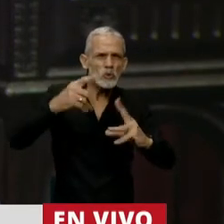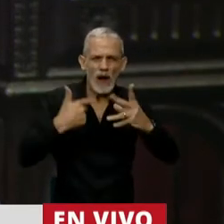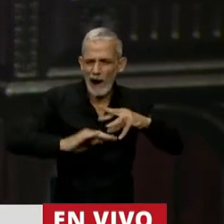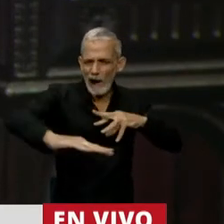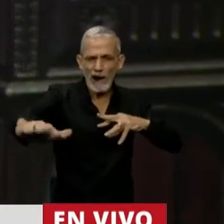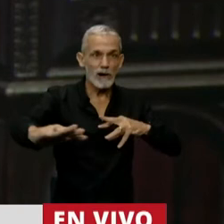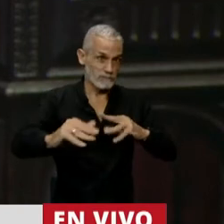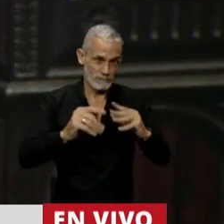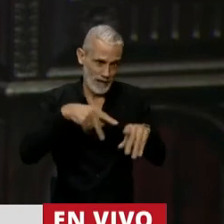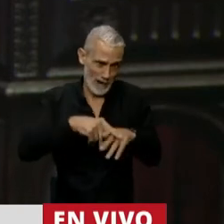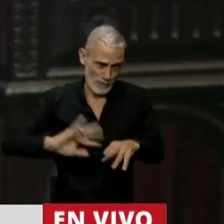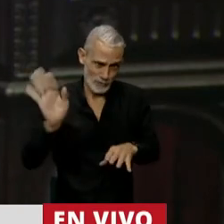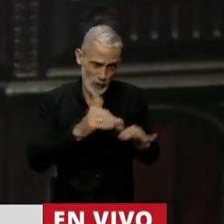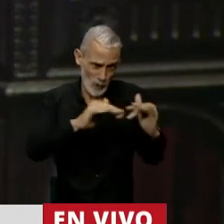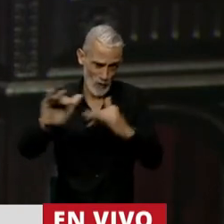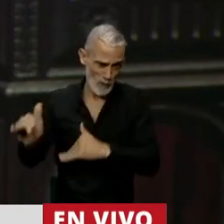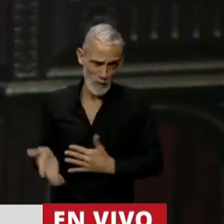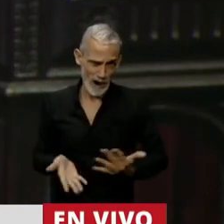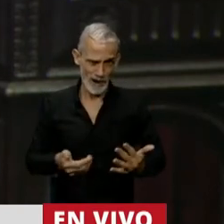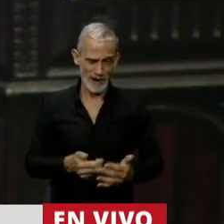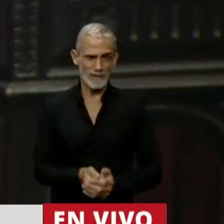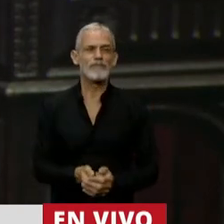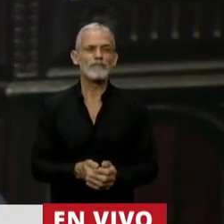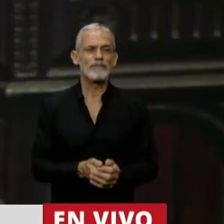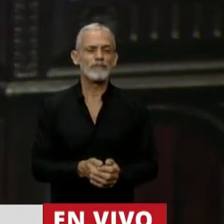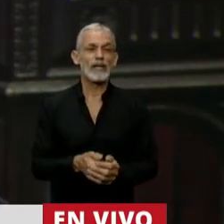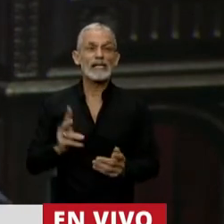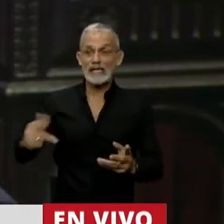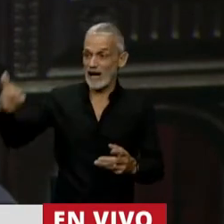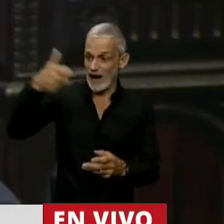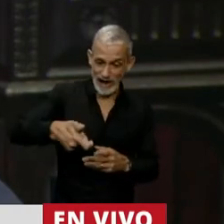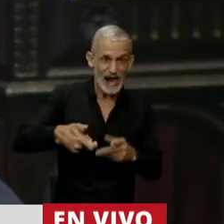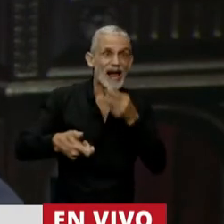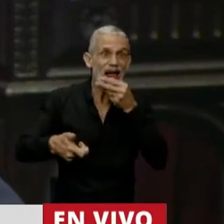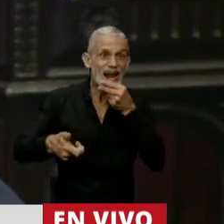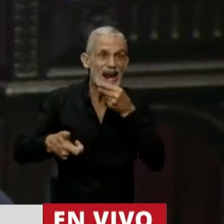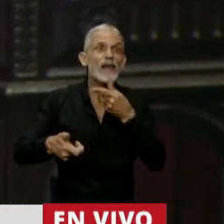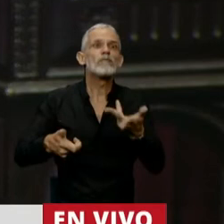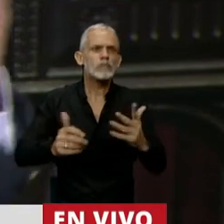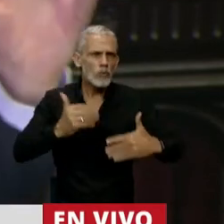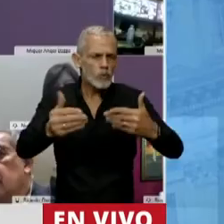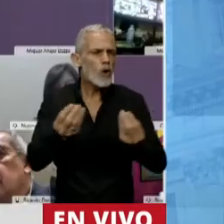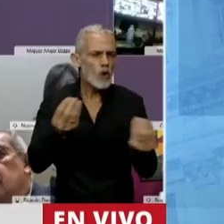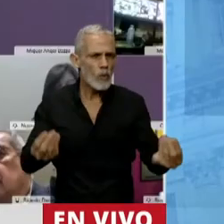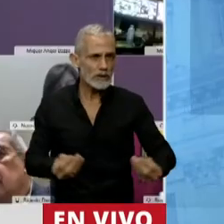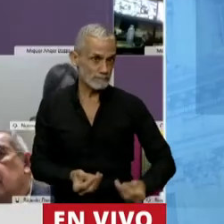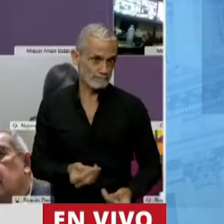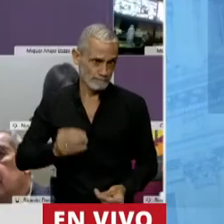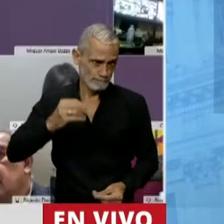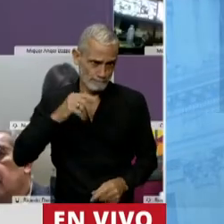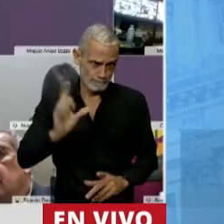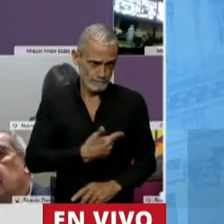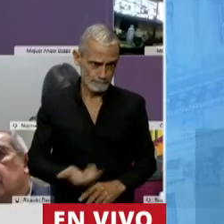todo igual. O sea, estamos mal. Sin inversión, no hay posibilidad de crecimiento. Y retomo las